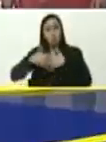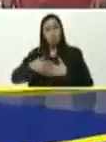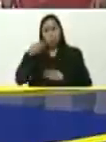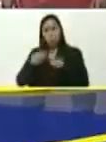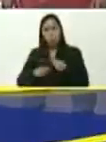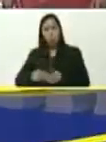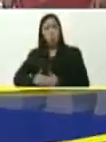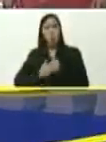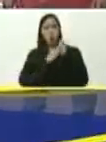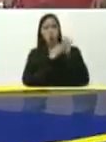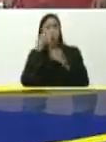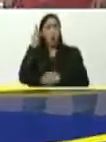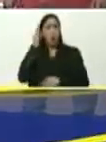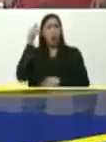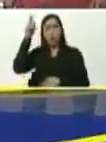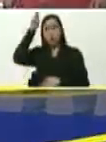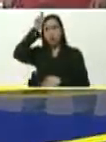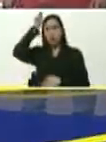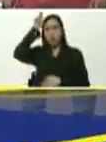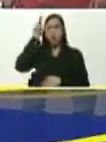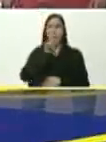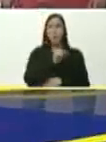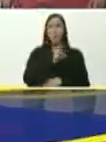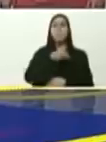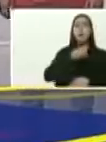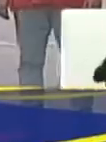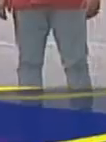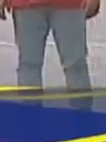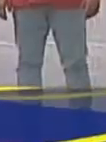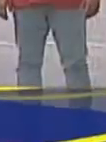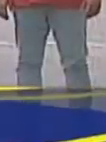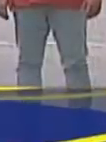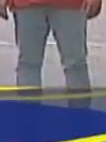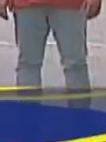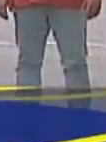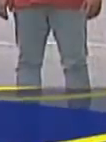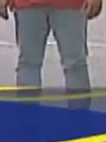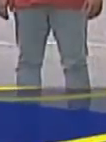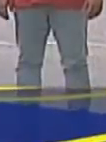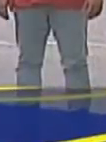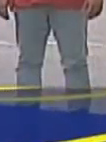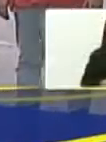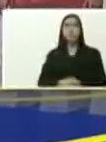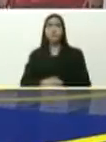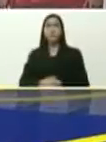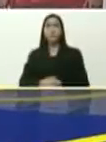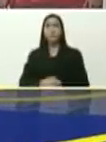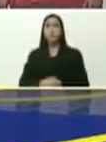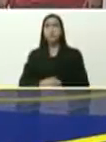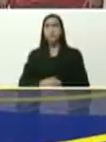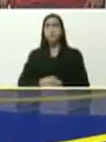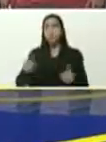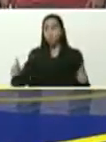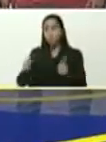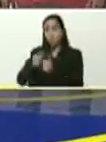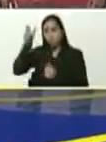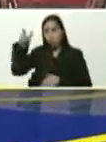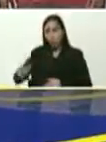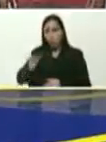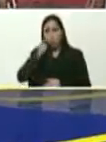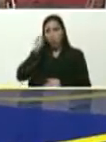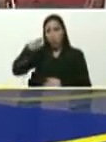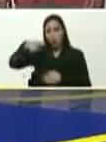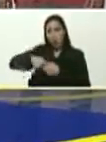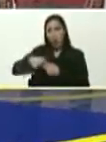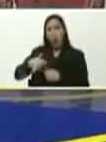jefa, cacica, Apacuana, en Tomás Lander, me acompaña también, el alcalde, Jenker Bertobar, el presidente de gas,